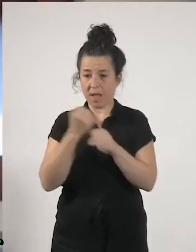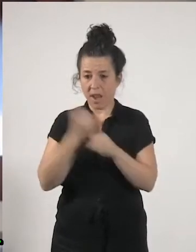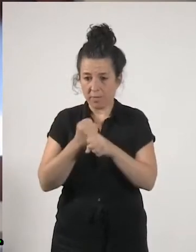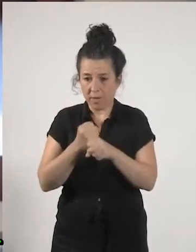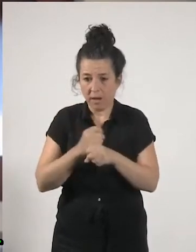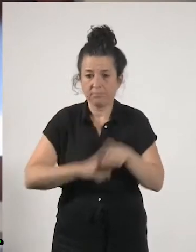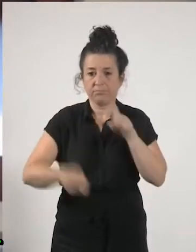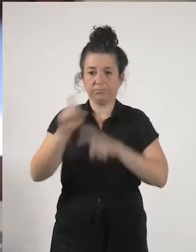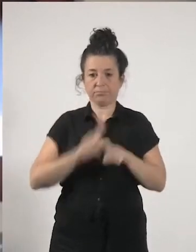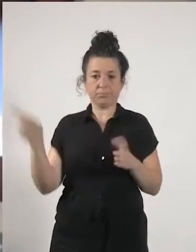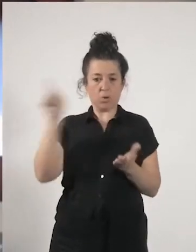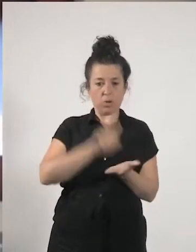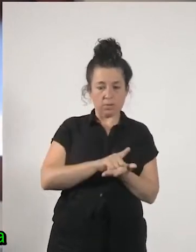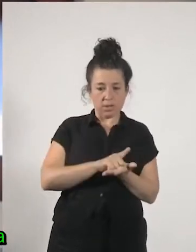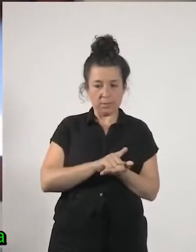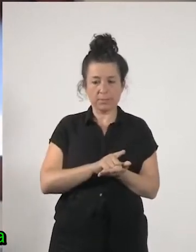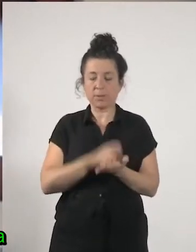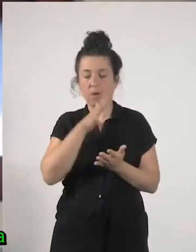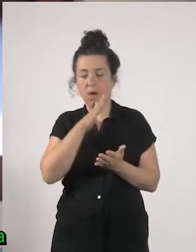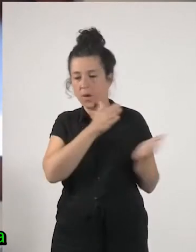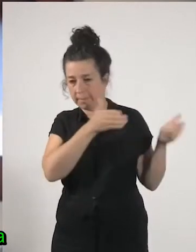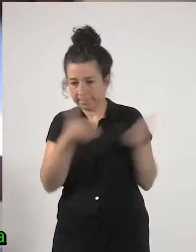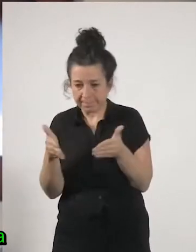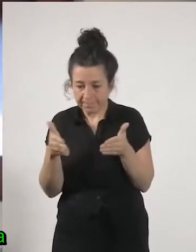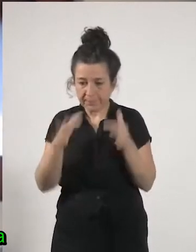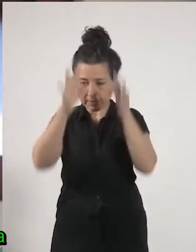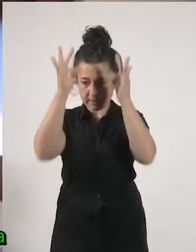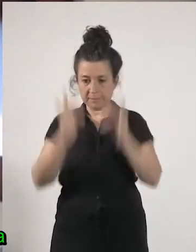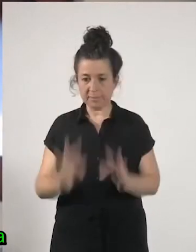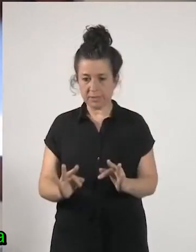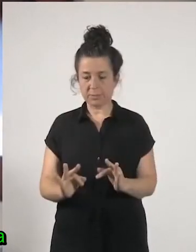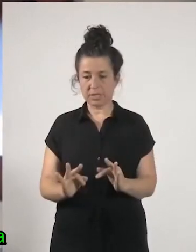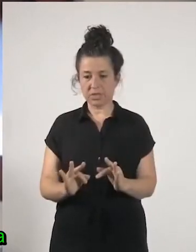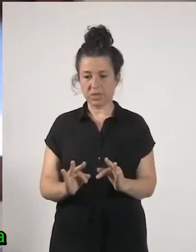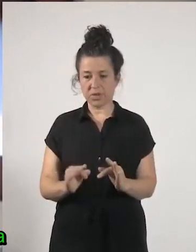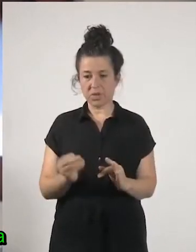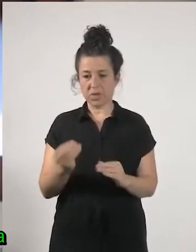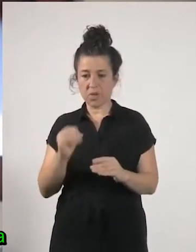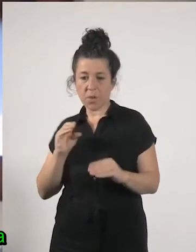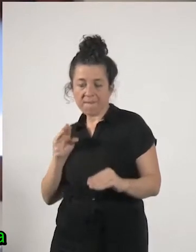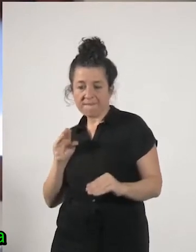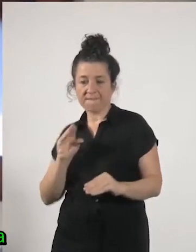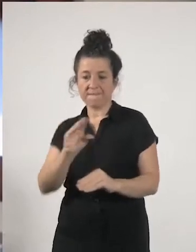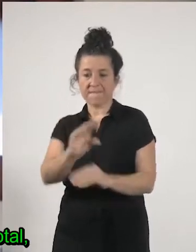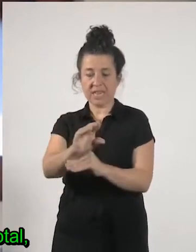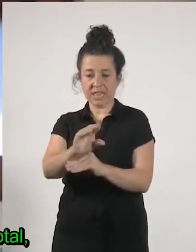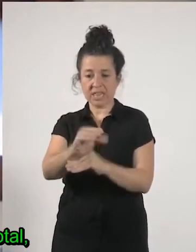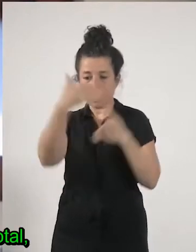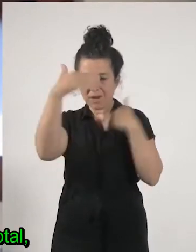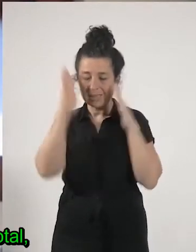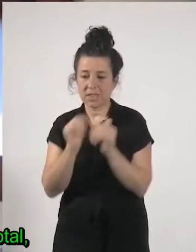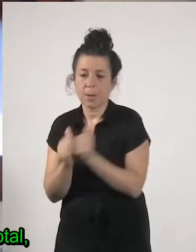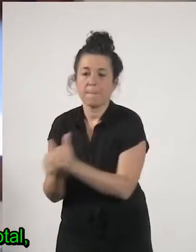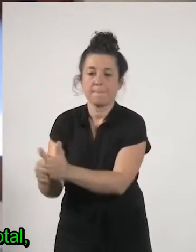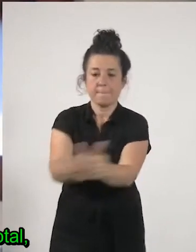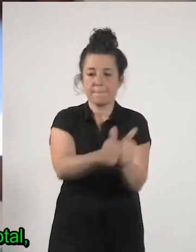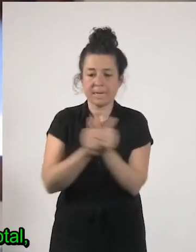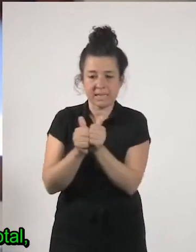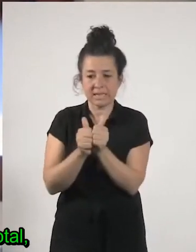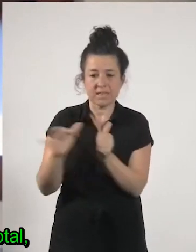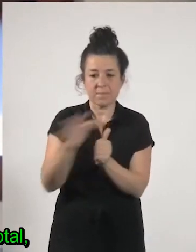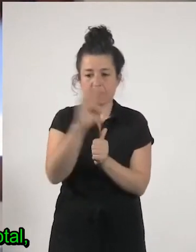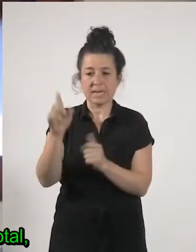en los presupuestos un aumento de la financiación para la atención a la dependencia y la atención y la educación